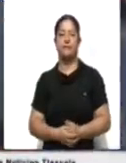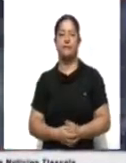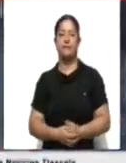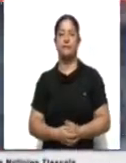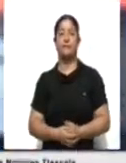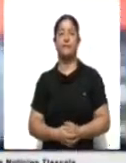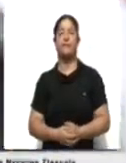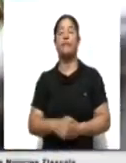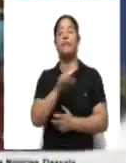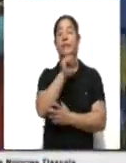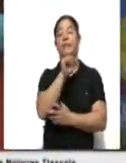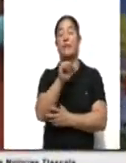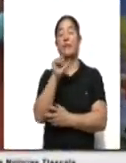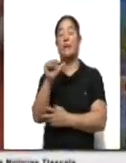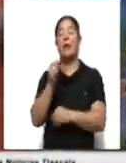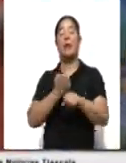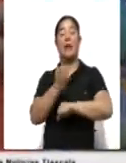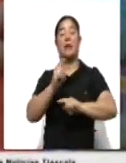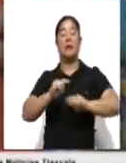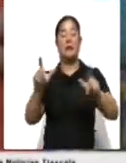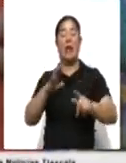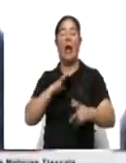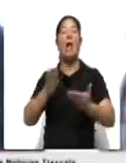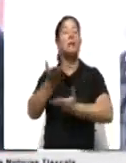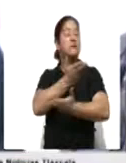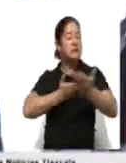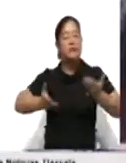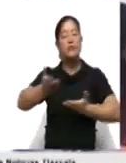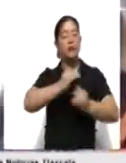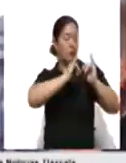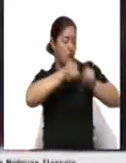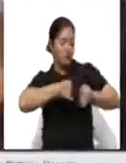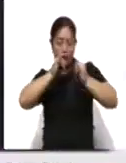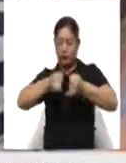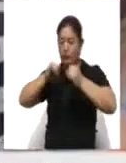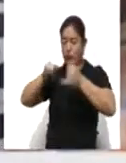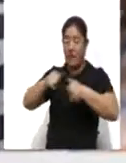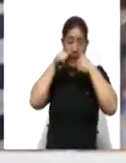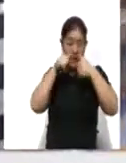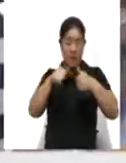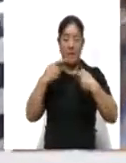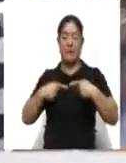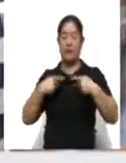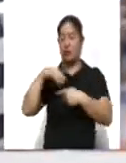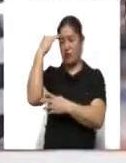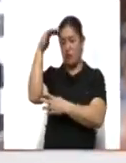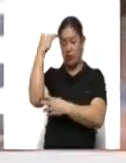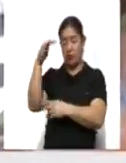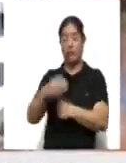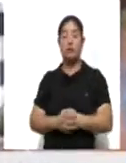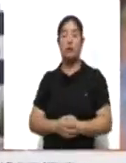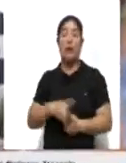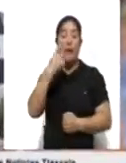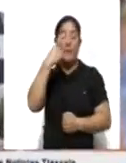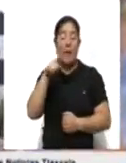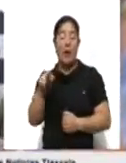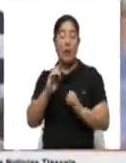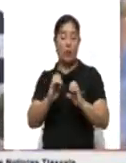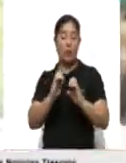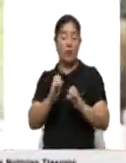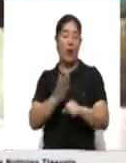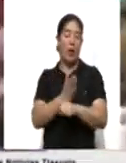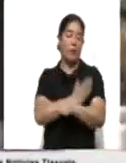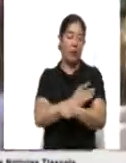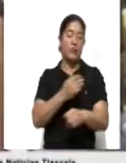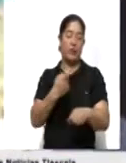La Secretaría de Salud del Estado ofrece servicios integrales para atender a adultos mayores con la finalidad de prevenir padecimientos